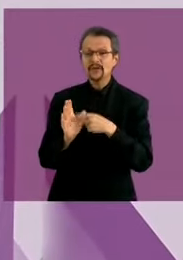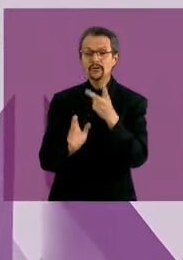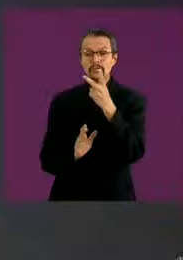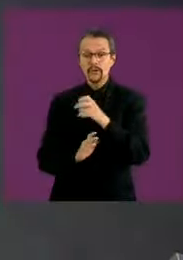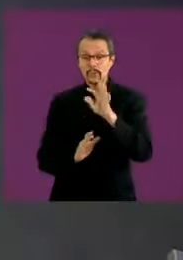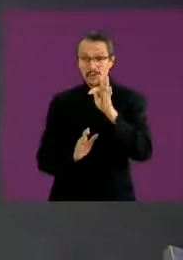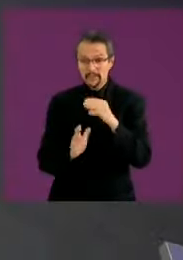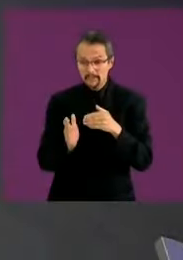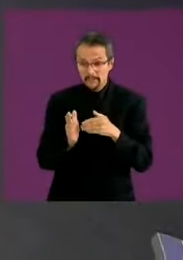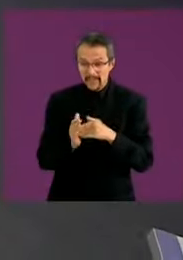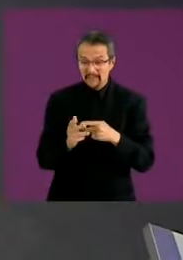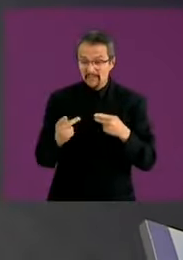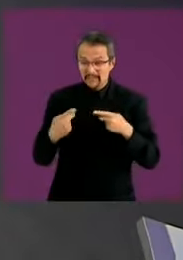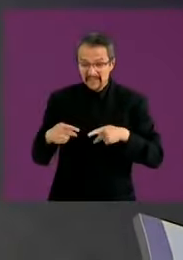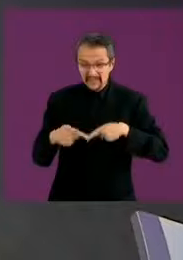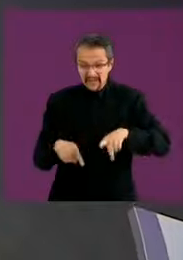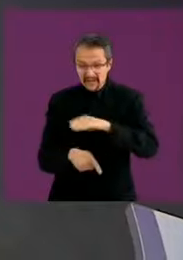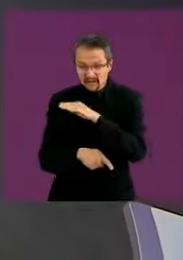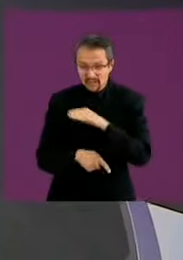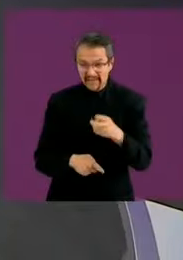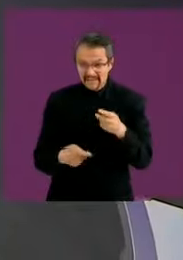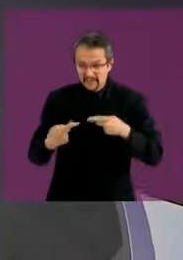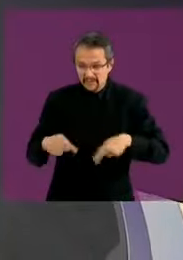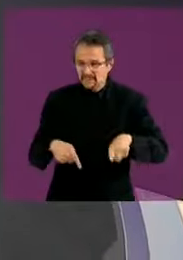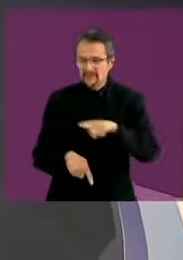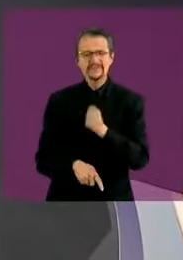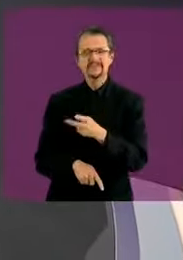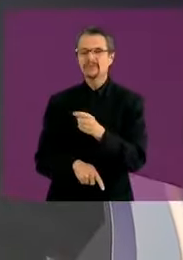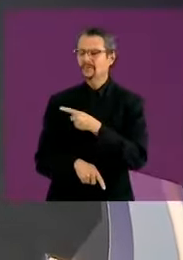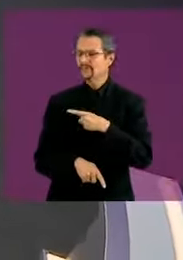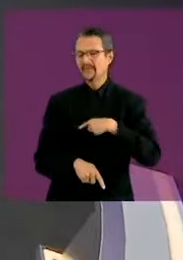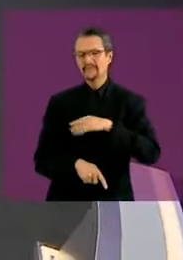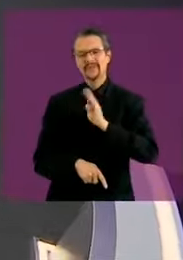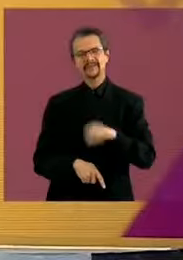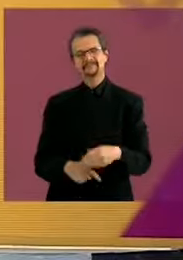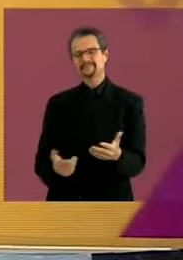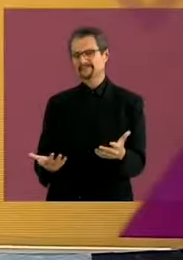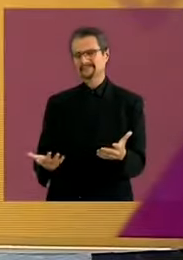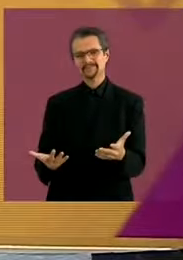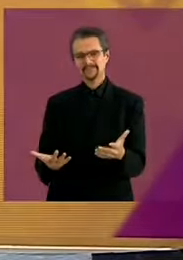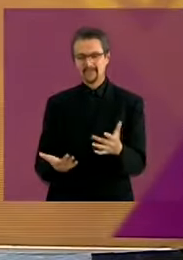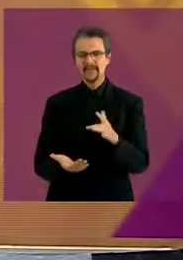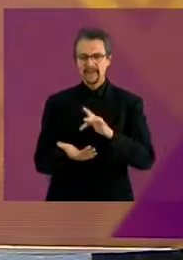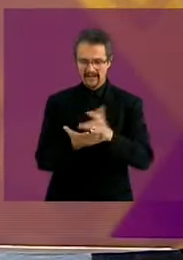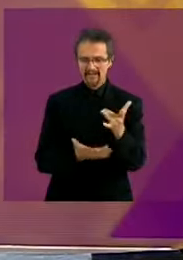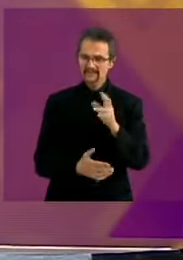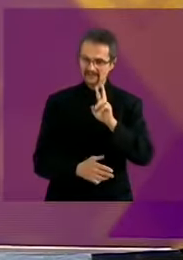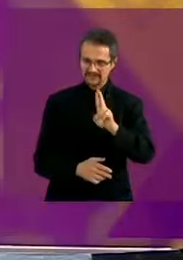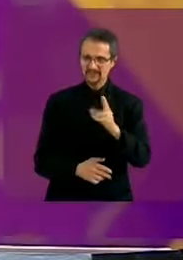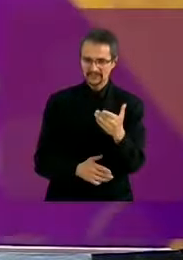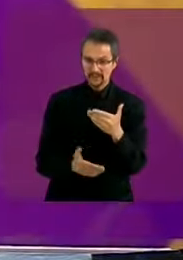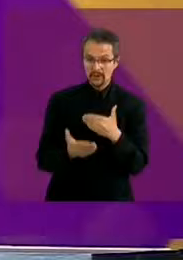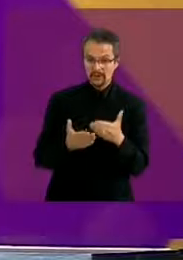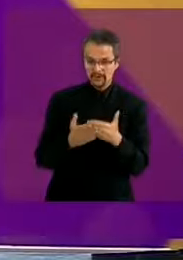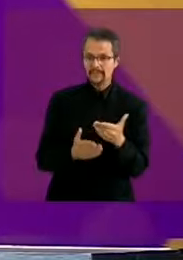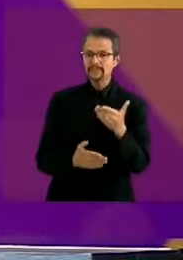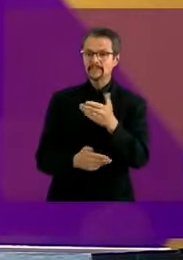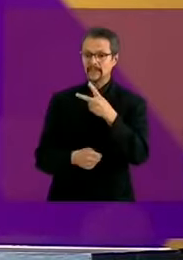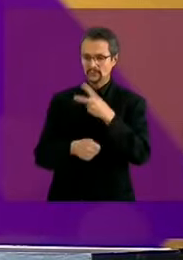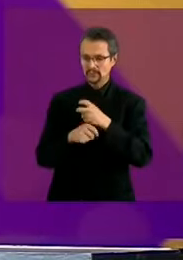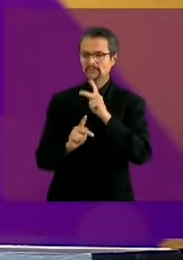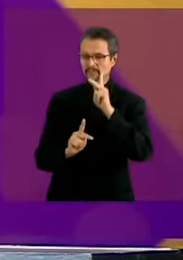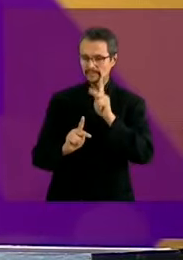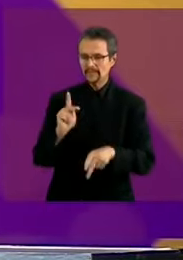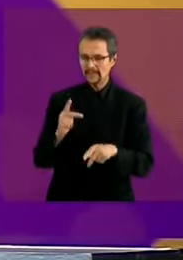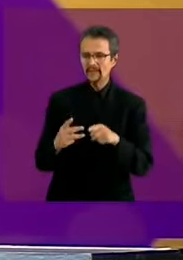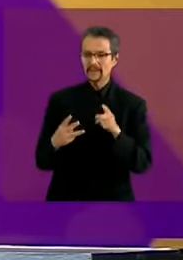personas que no deberían morirse. Gracias, gracias, candidata Xochitl Galvez. Vamos a pasar al bloque 2 de este primer